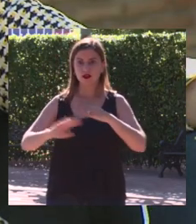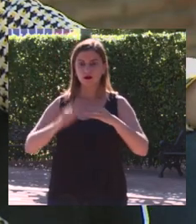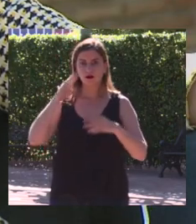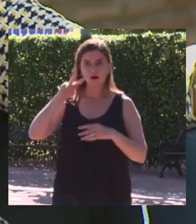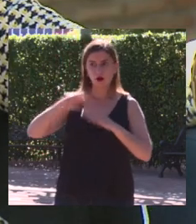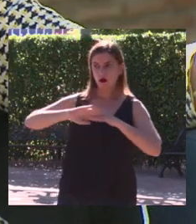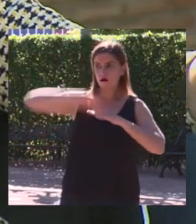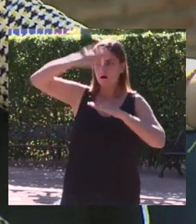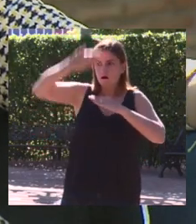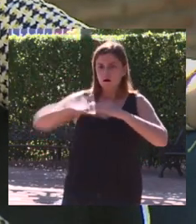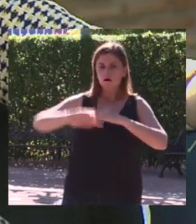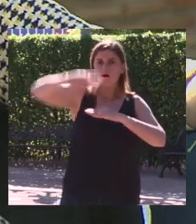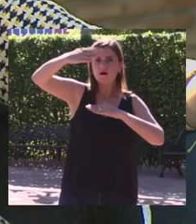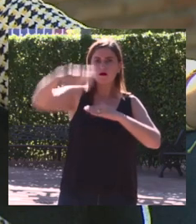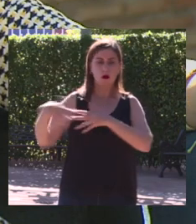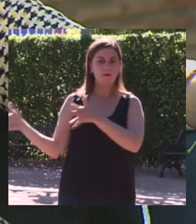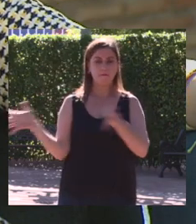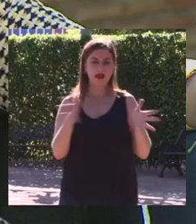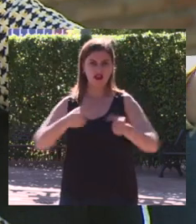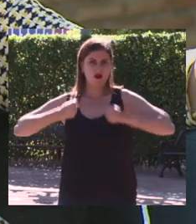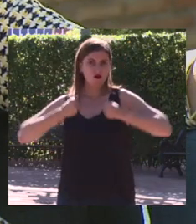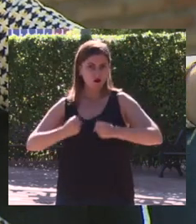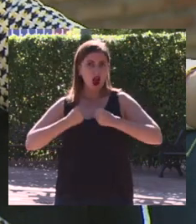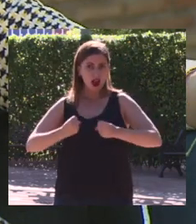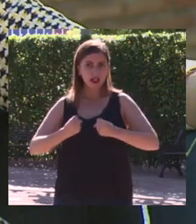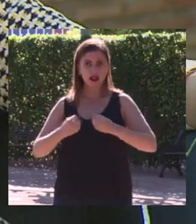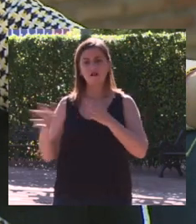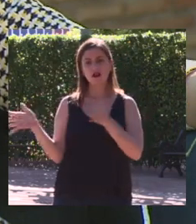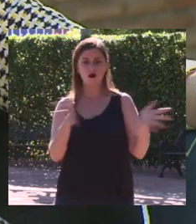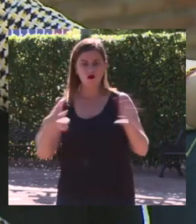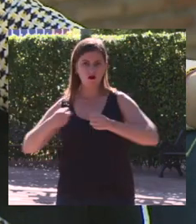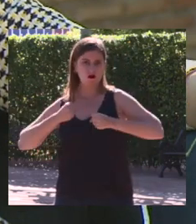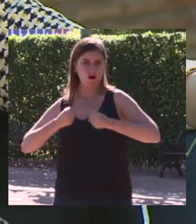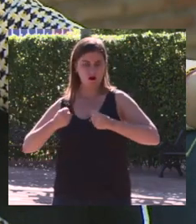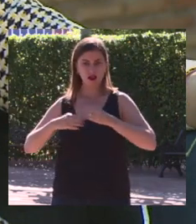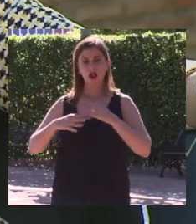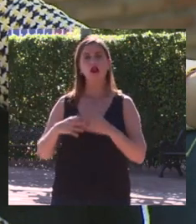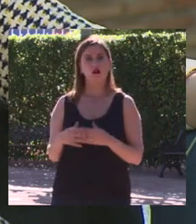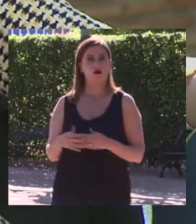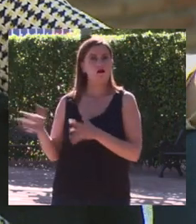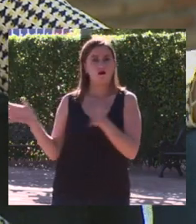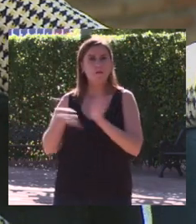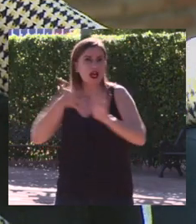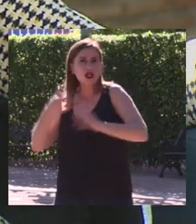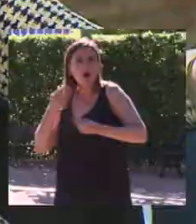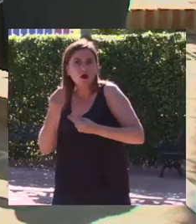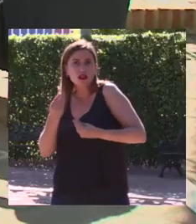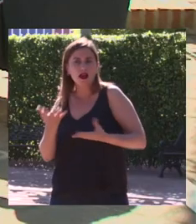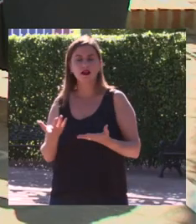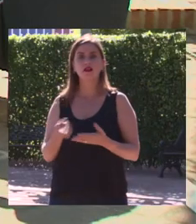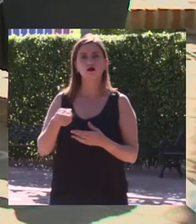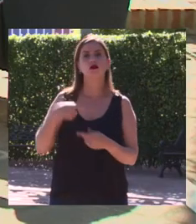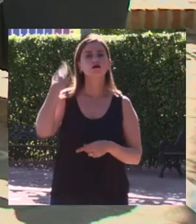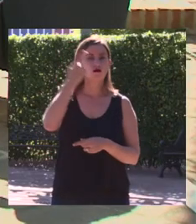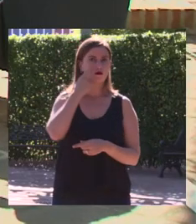olas un viento no voy a decir que huracanado pero a veces con rachas muy muy muy fuertes y tienes que